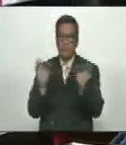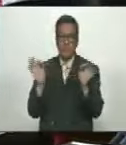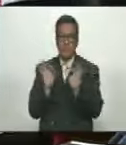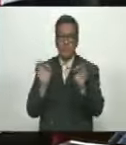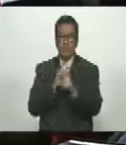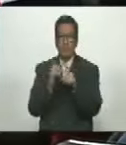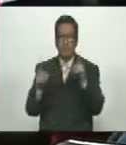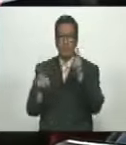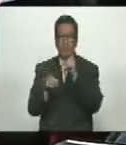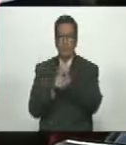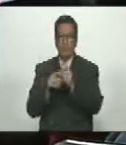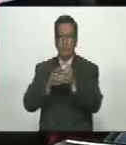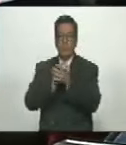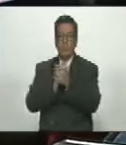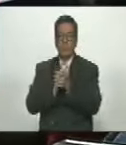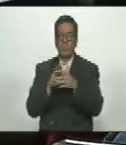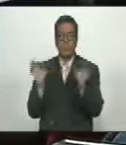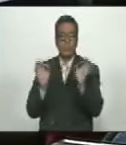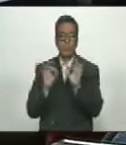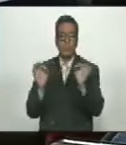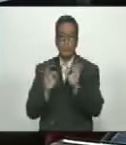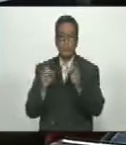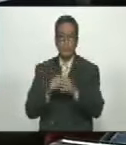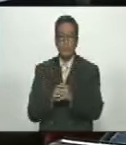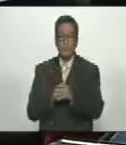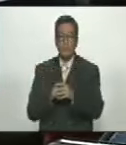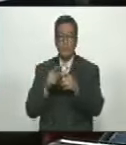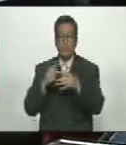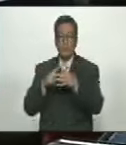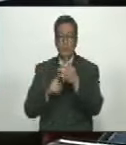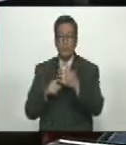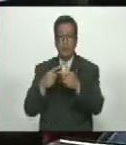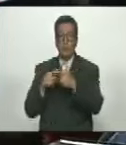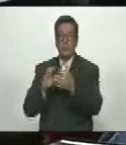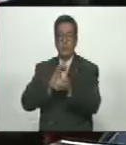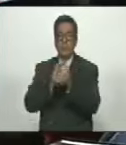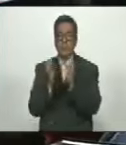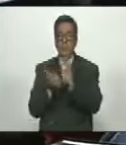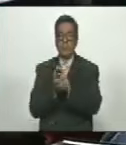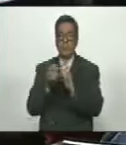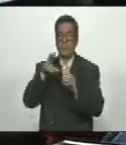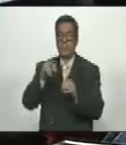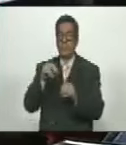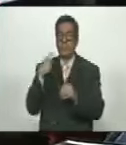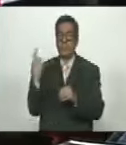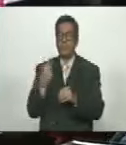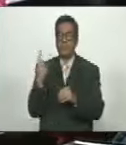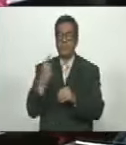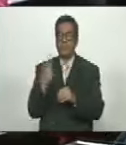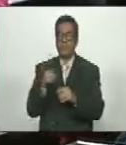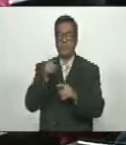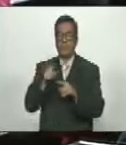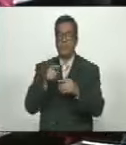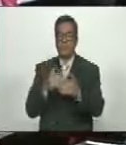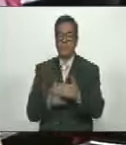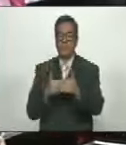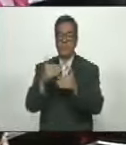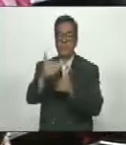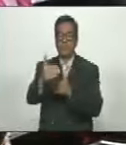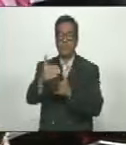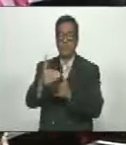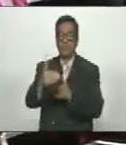trata de cambios de socios no se trata de otra área geográfica no simplemente es la extensión